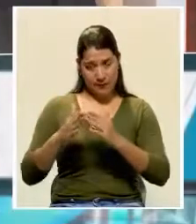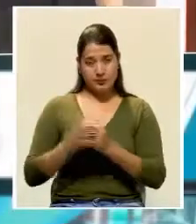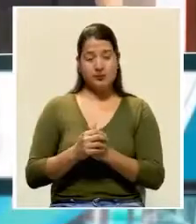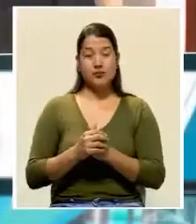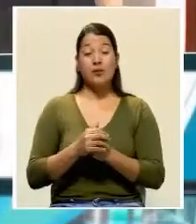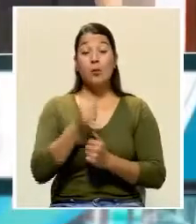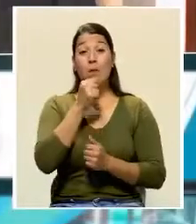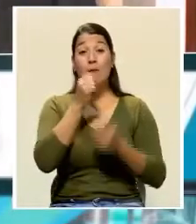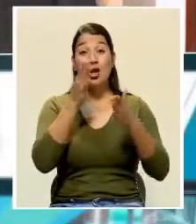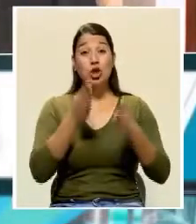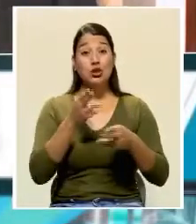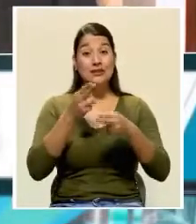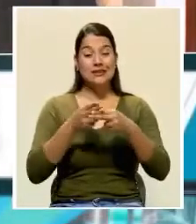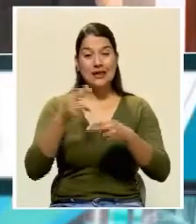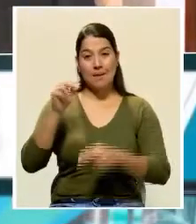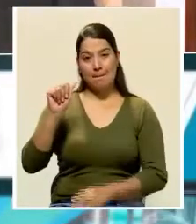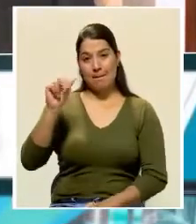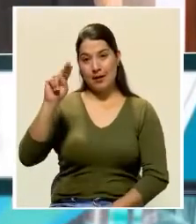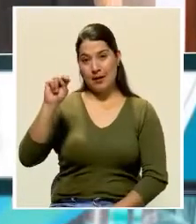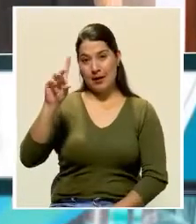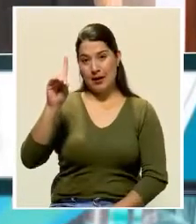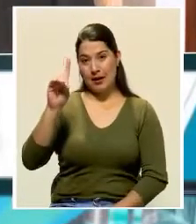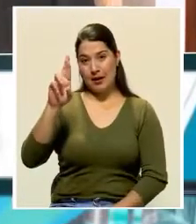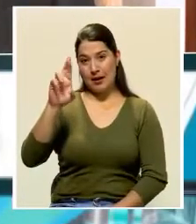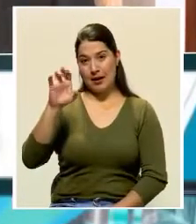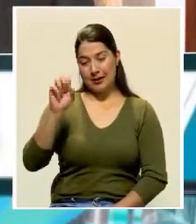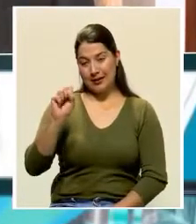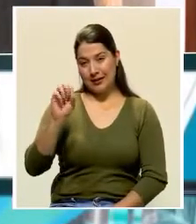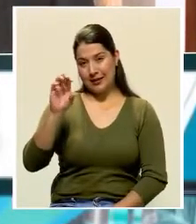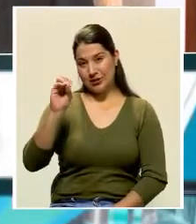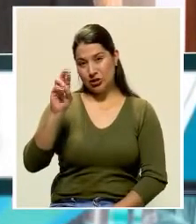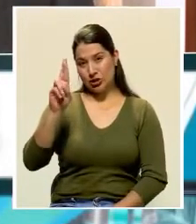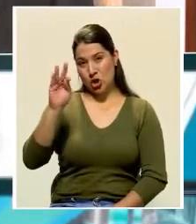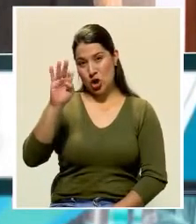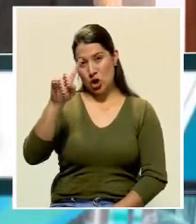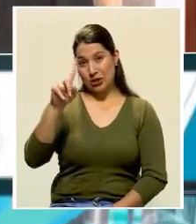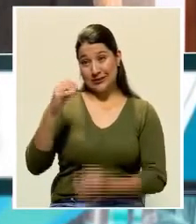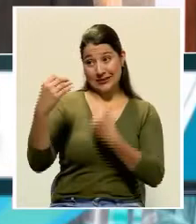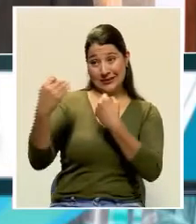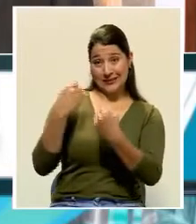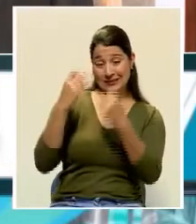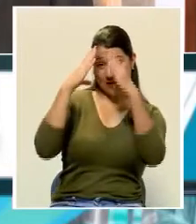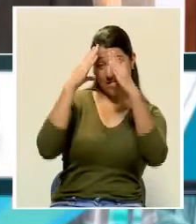Andrés Ortiz nos desarrolla esta información. Buenas noches, Andrés.